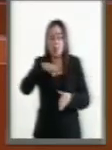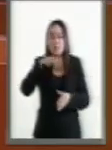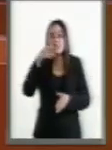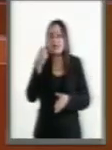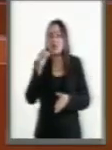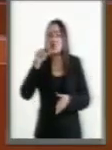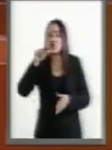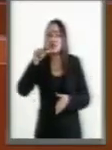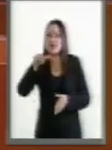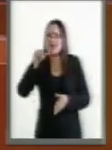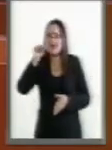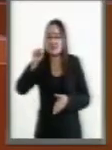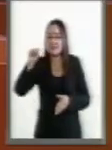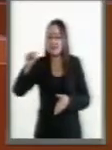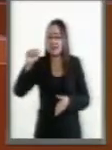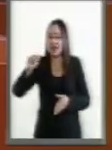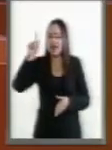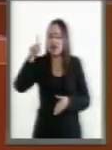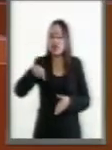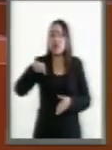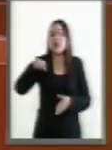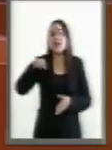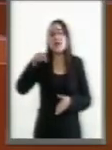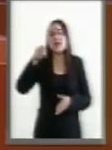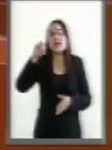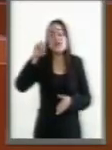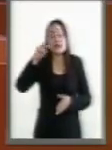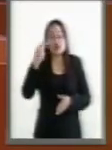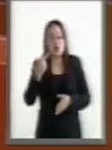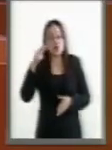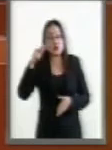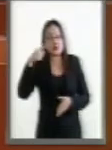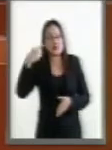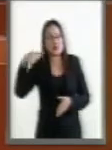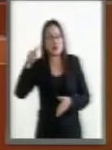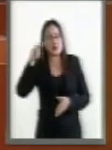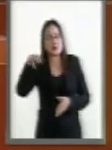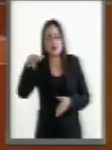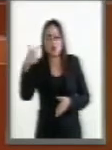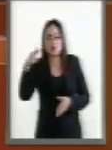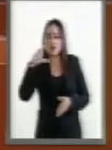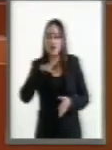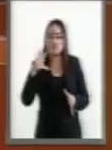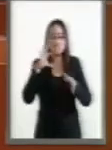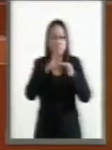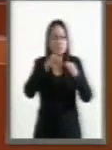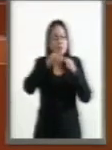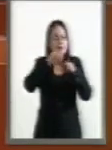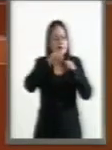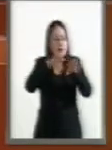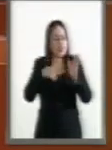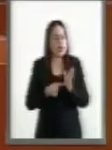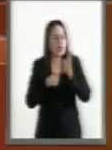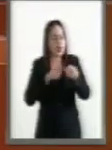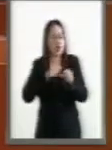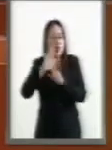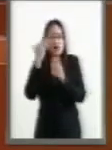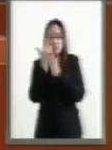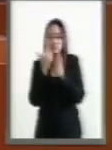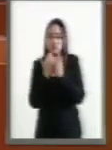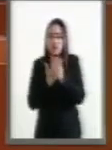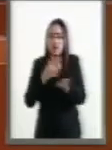-SCA2-2012 para la vigilancia epidemiológica que establece los criterios,